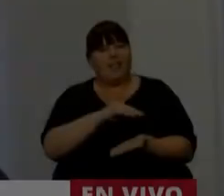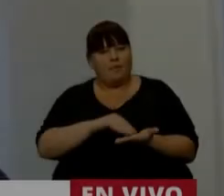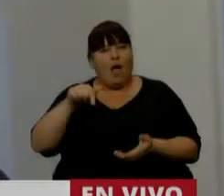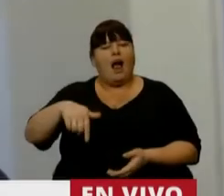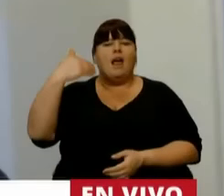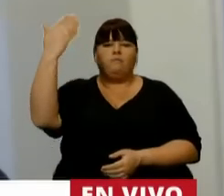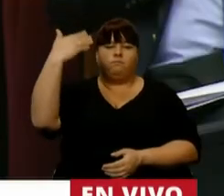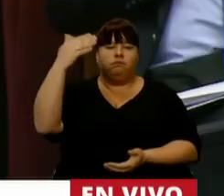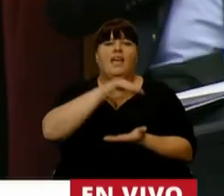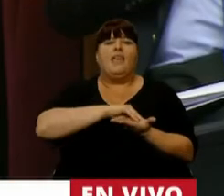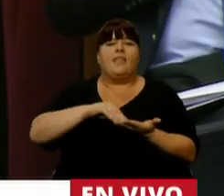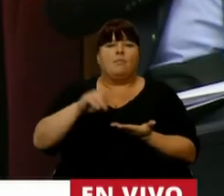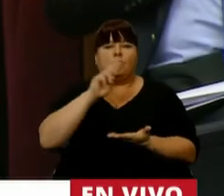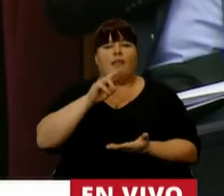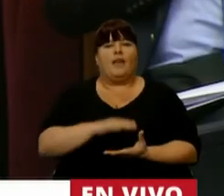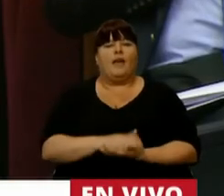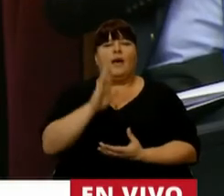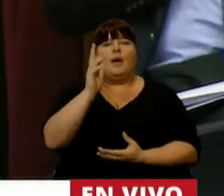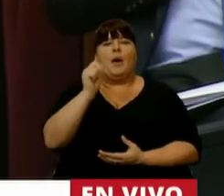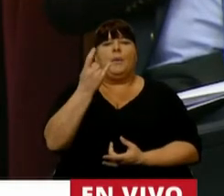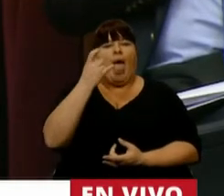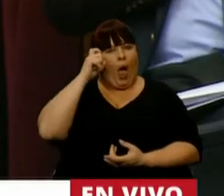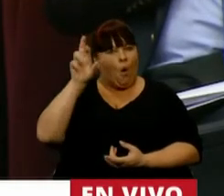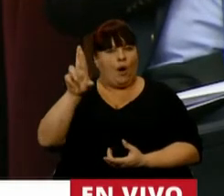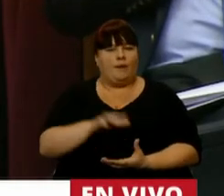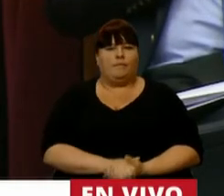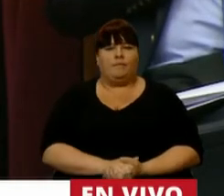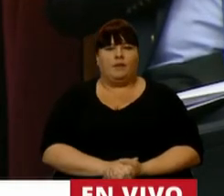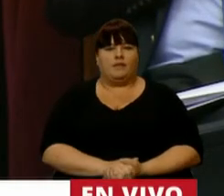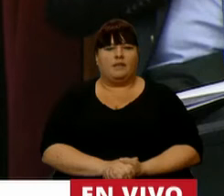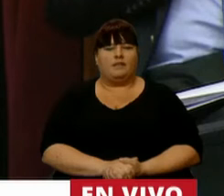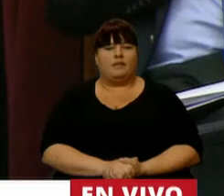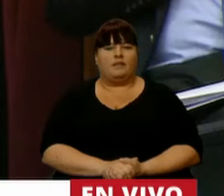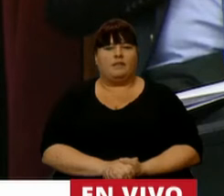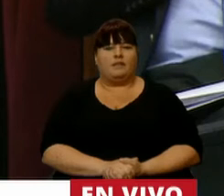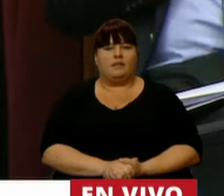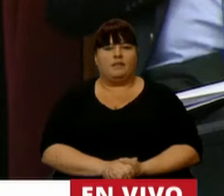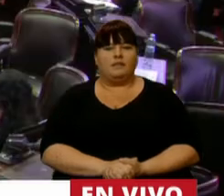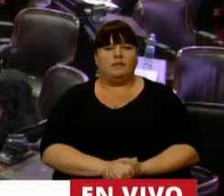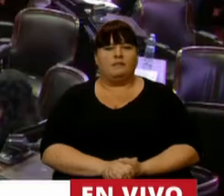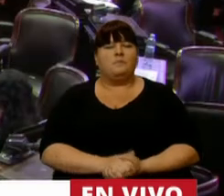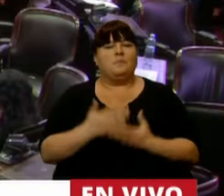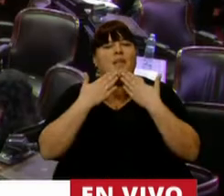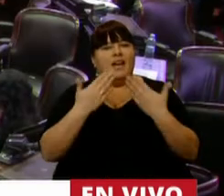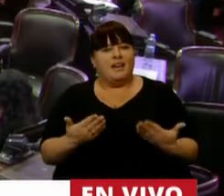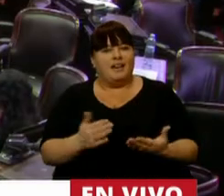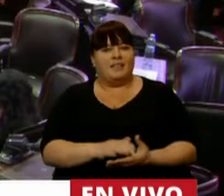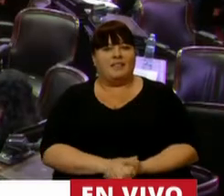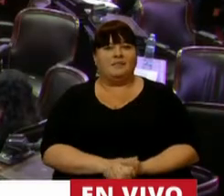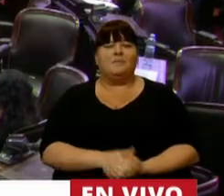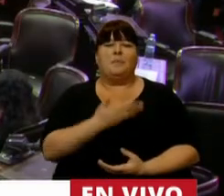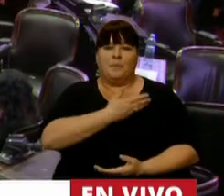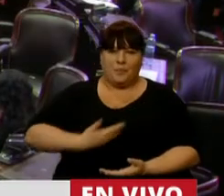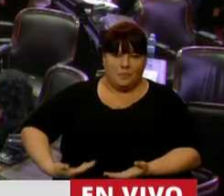En el uso de la palabra la diputada Mara Barauer para una cuestión de privilegio. Muchas gracias, señor